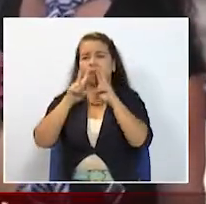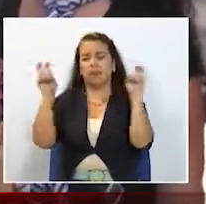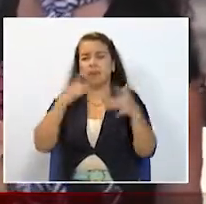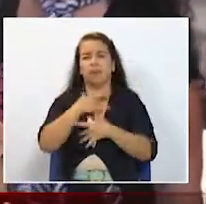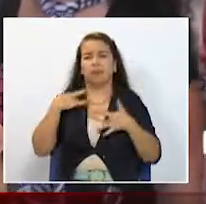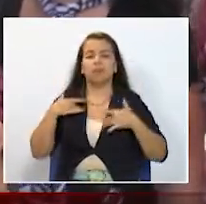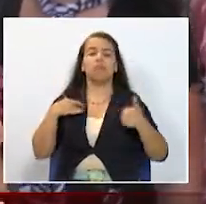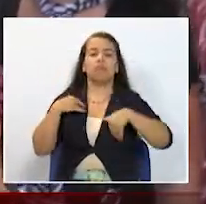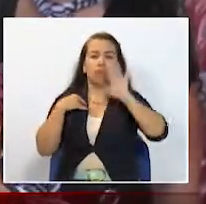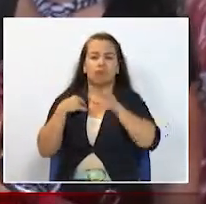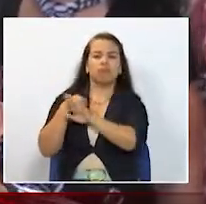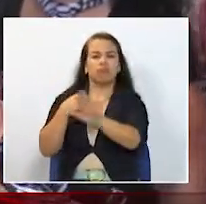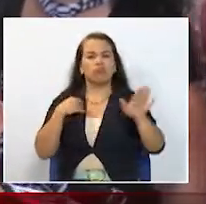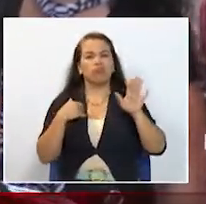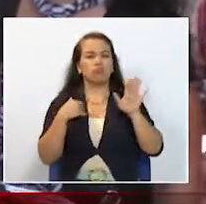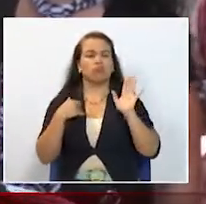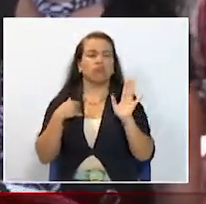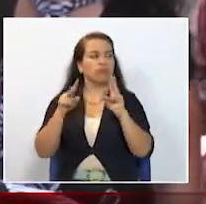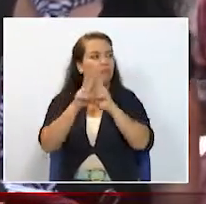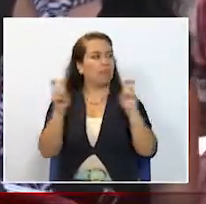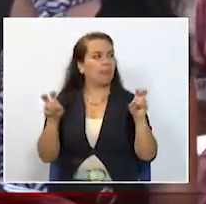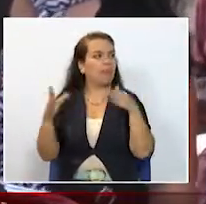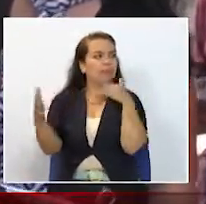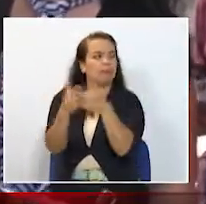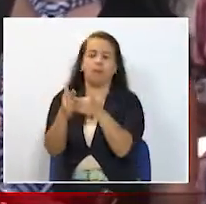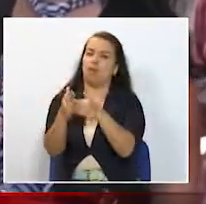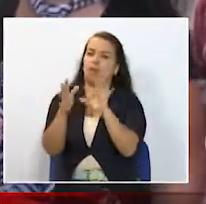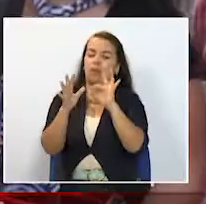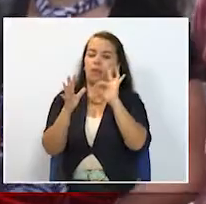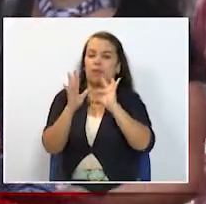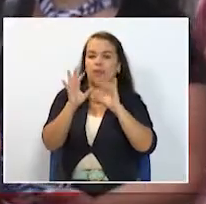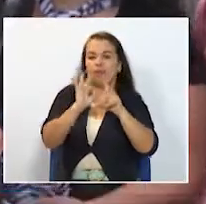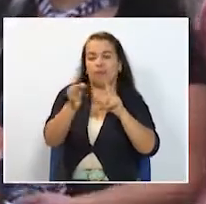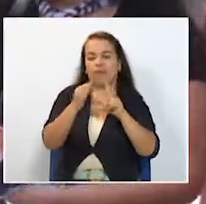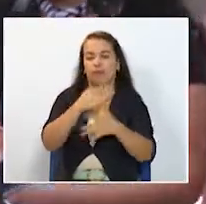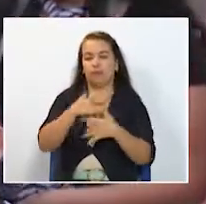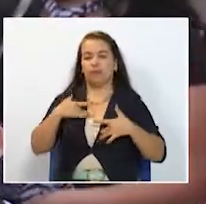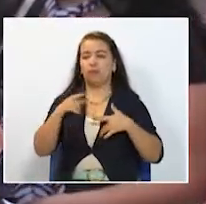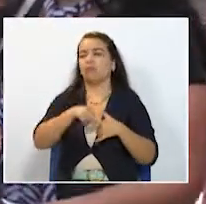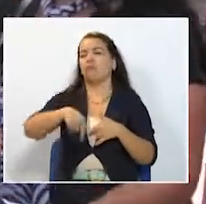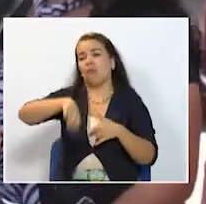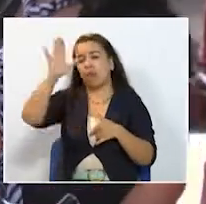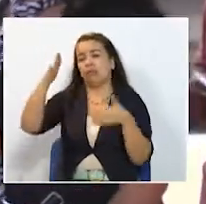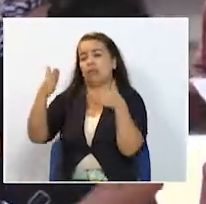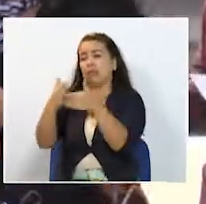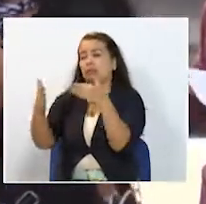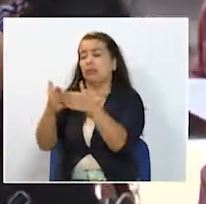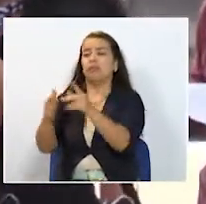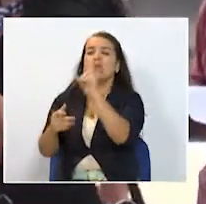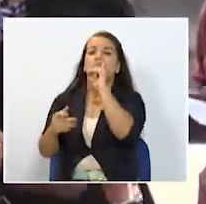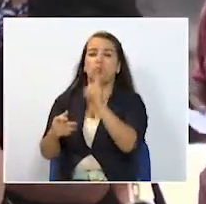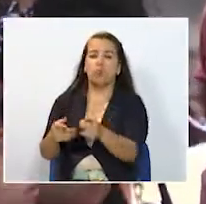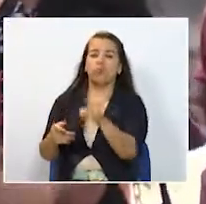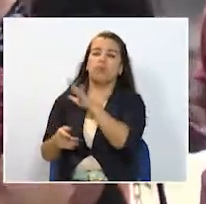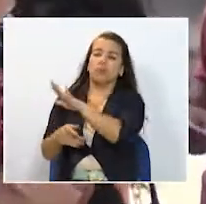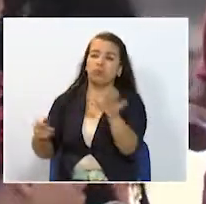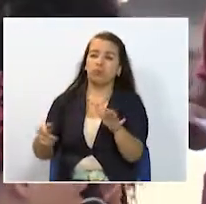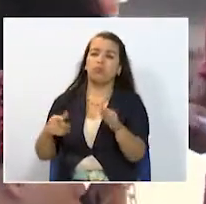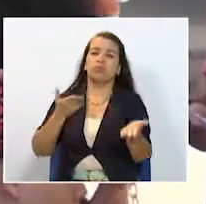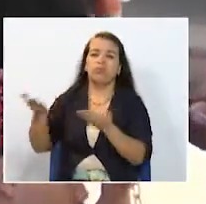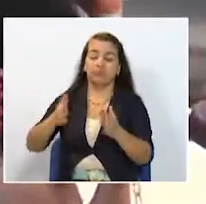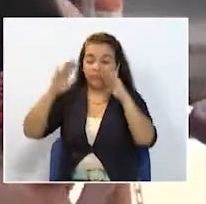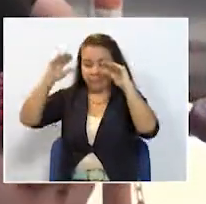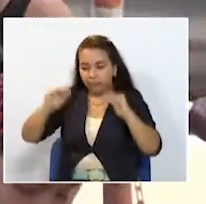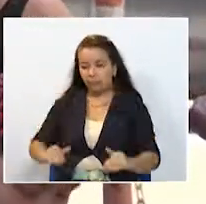específicamente en contra de Café Salud las quejas aumentan a diario dado que el servicio se ha menguado se ha